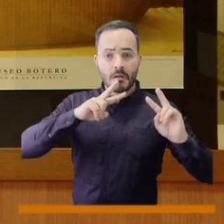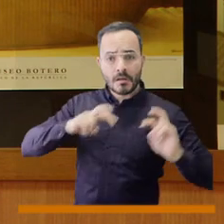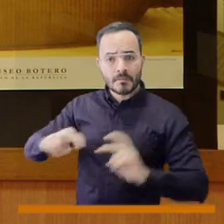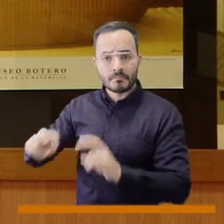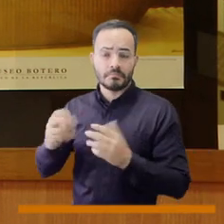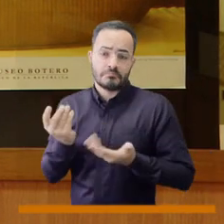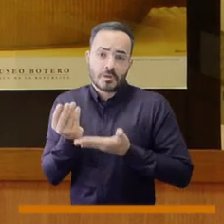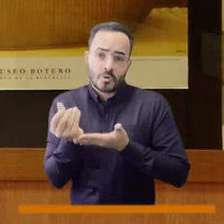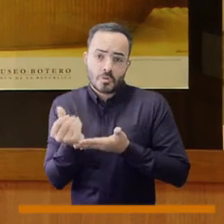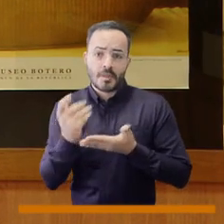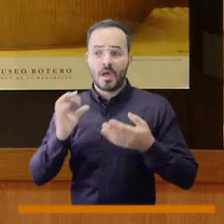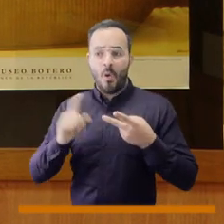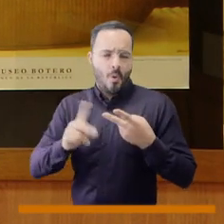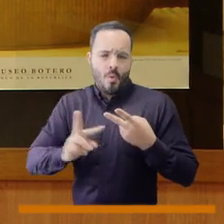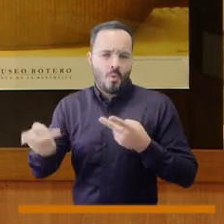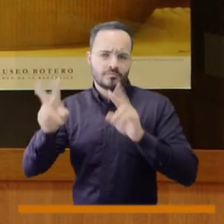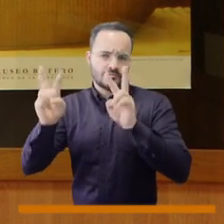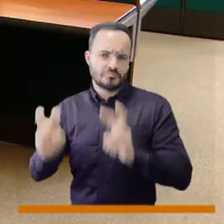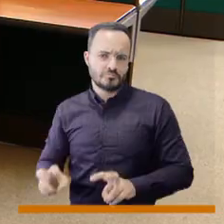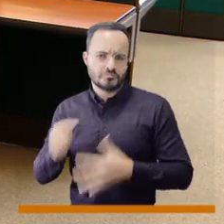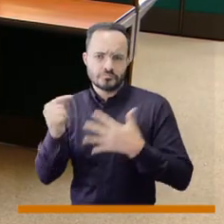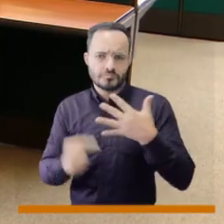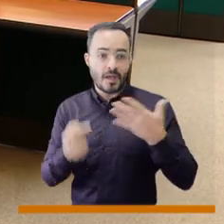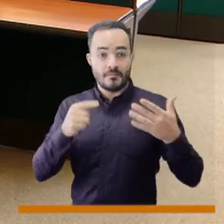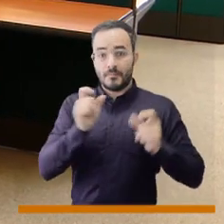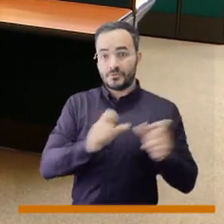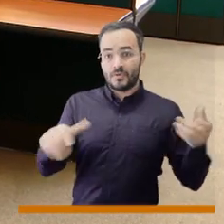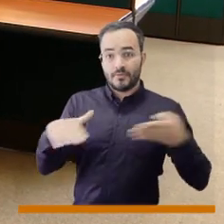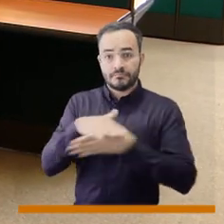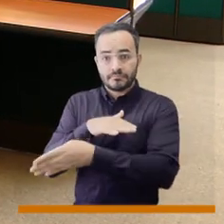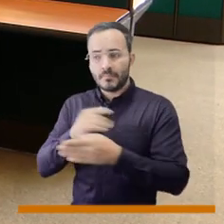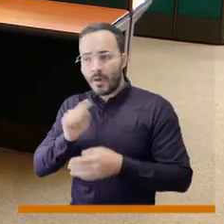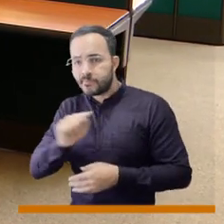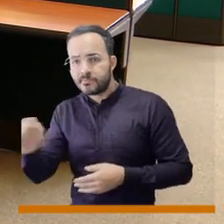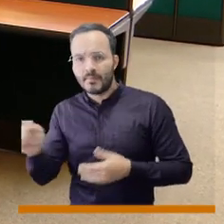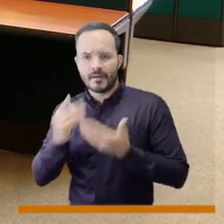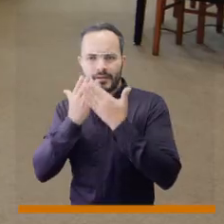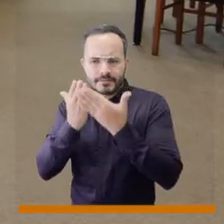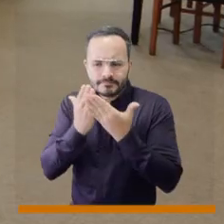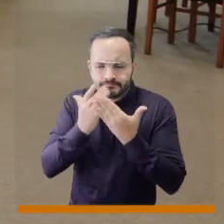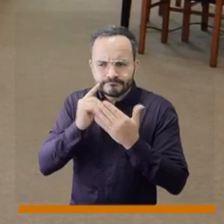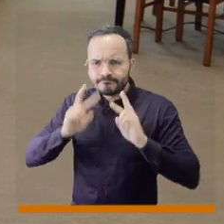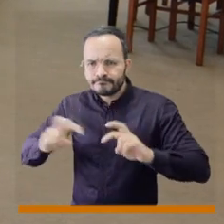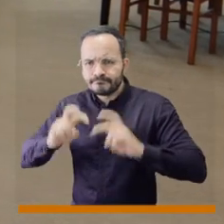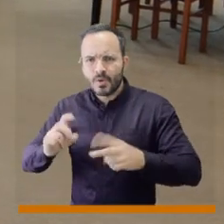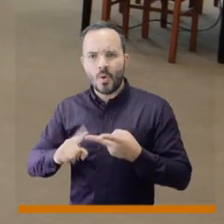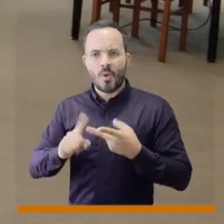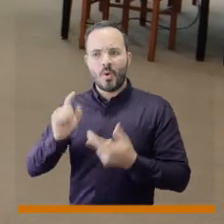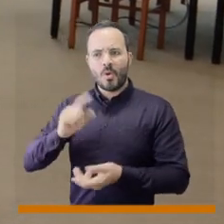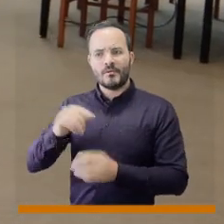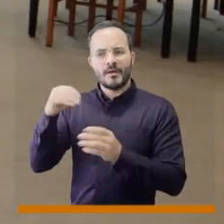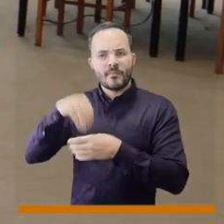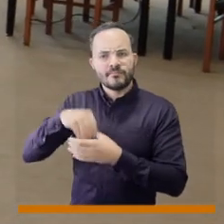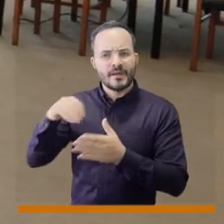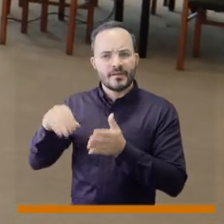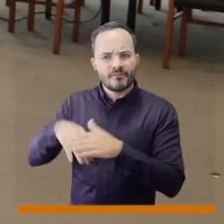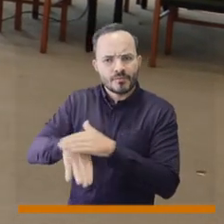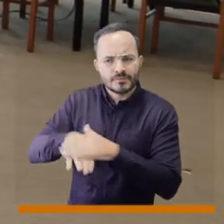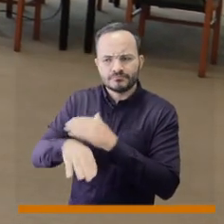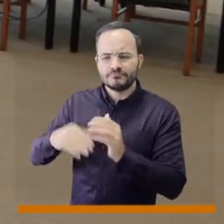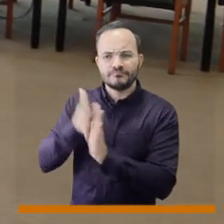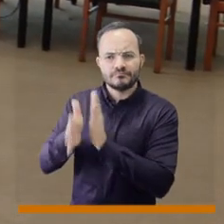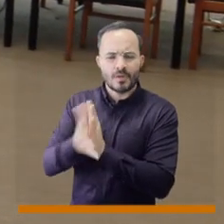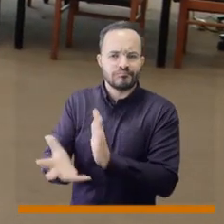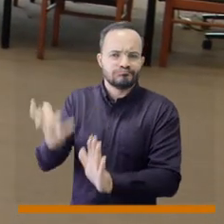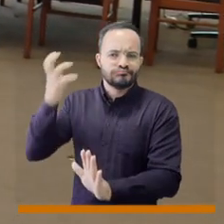investigación económica o la investigación en otros temas porque la gente que viene accede a cubículos de estudio, a las bases de